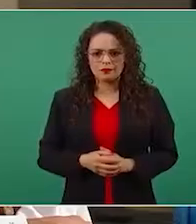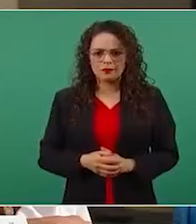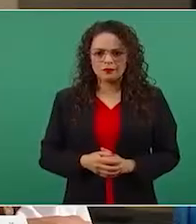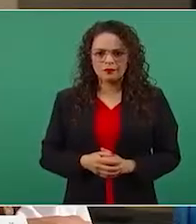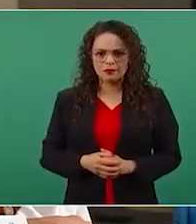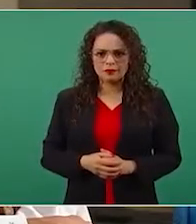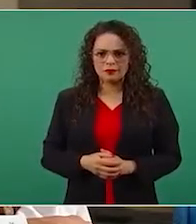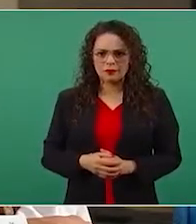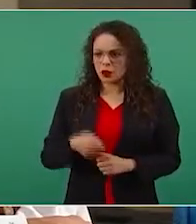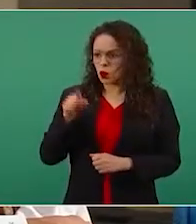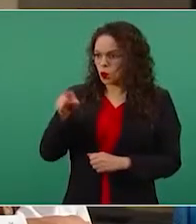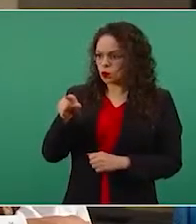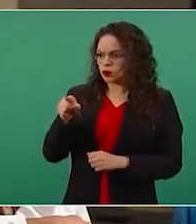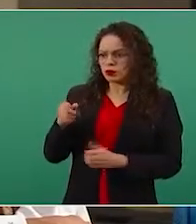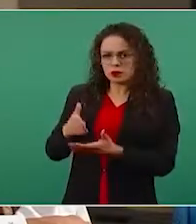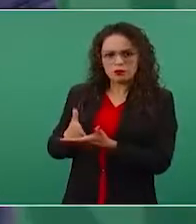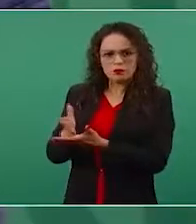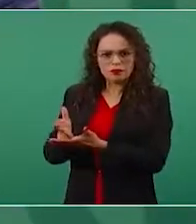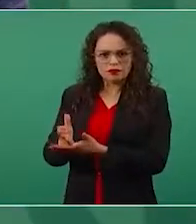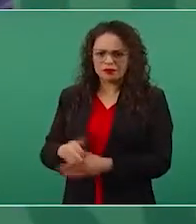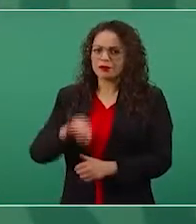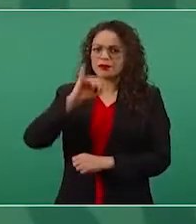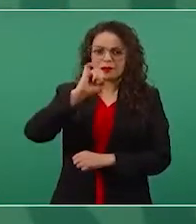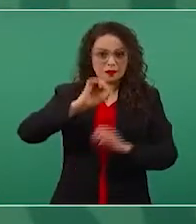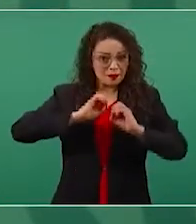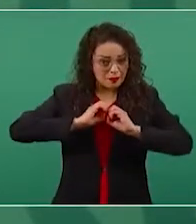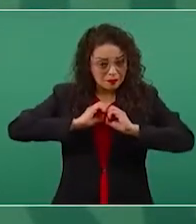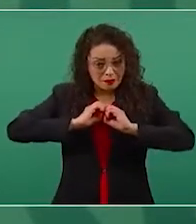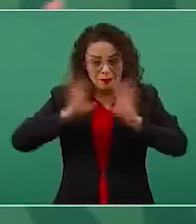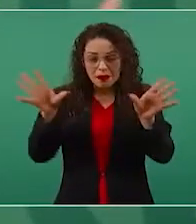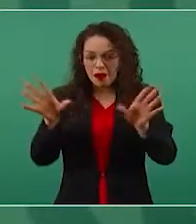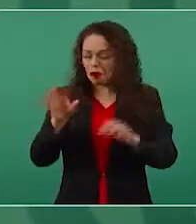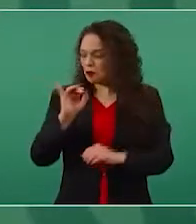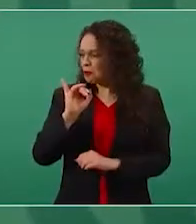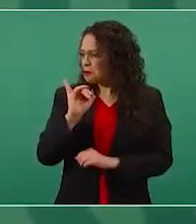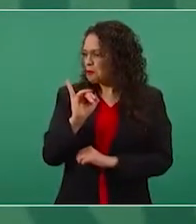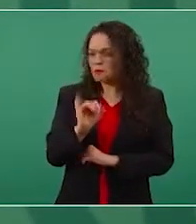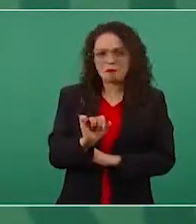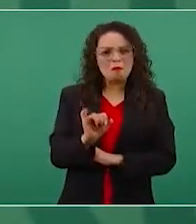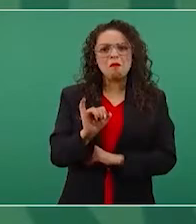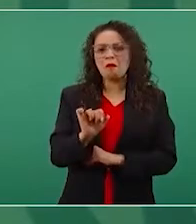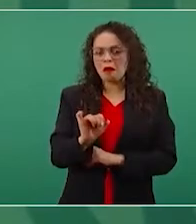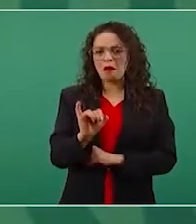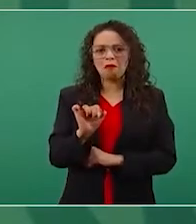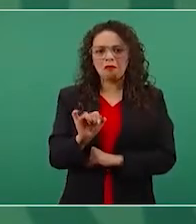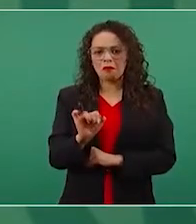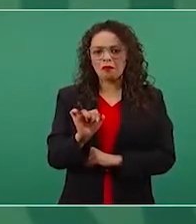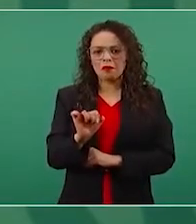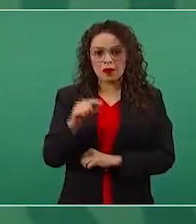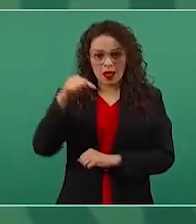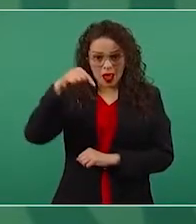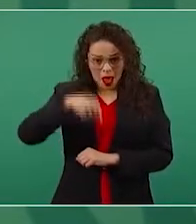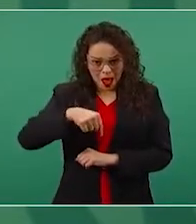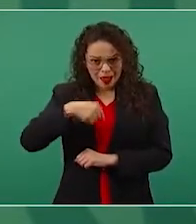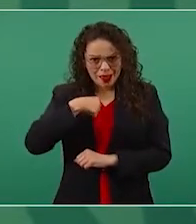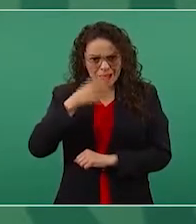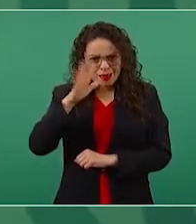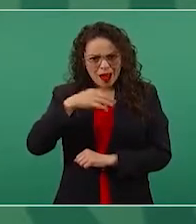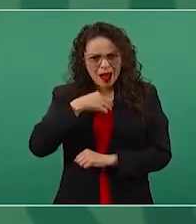Claro que sí, claro que sí. Si aquí lo di a conocer,